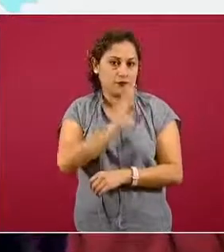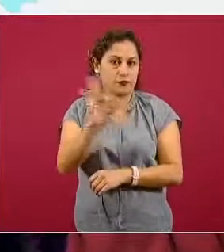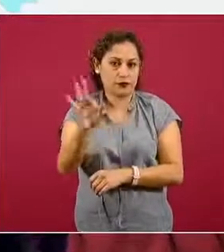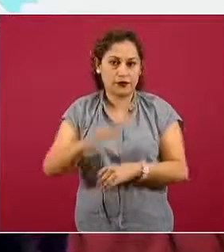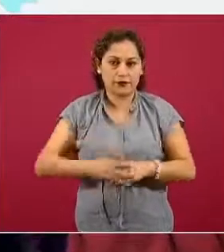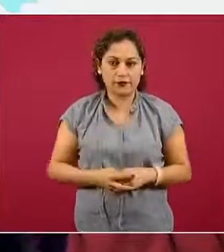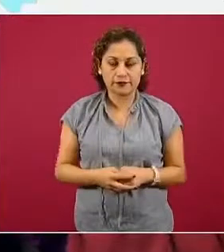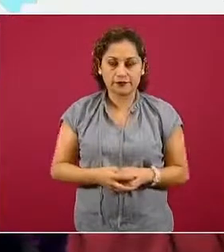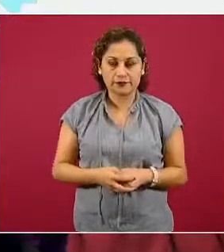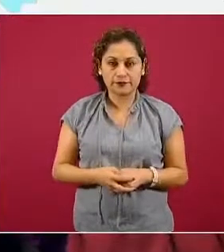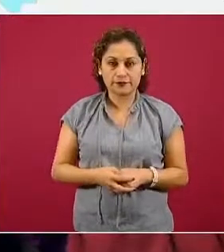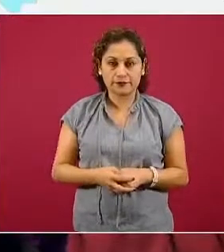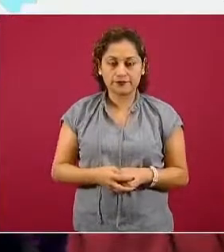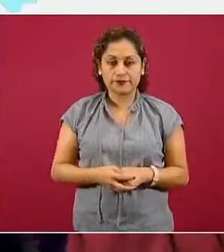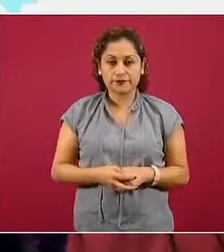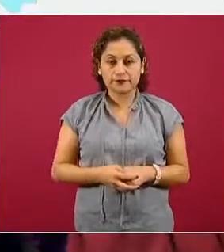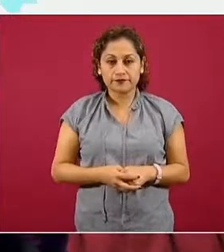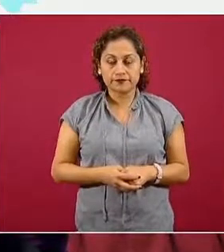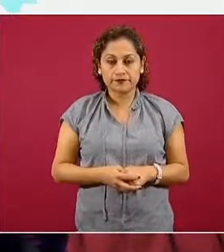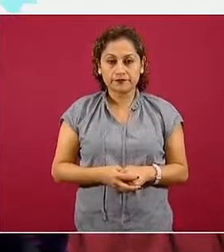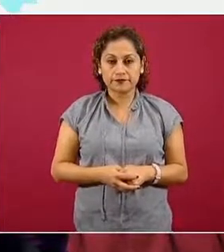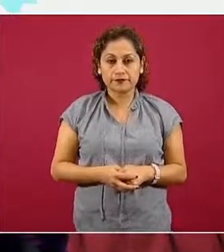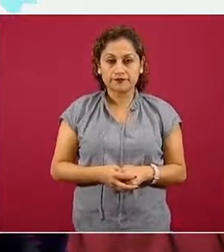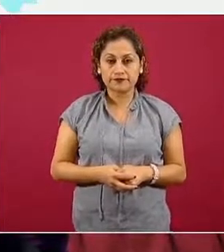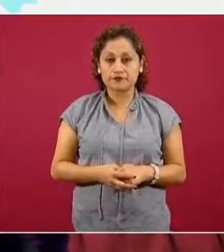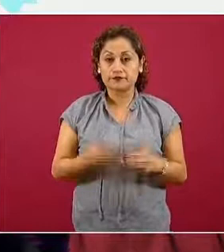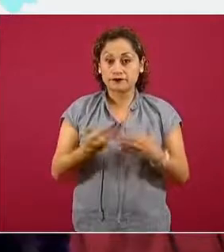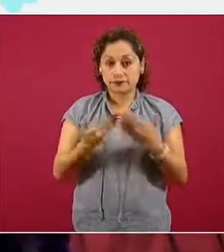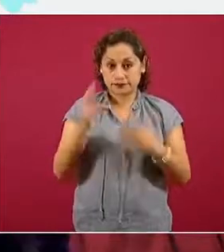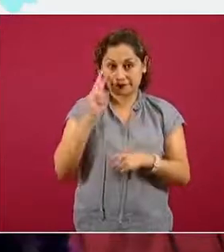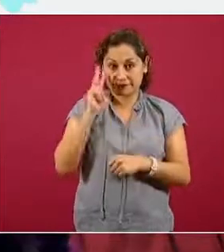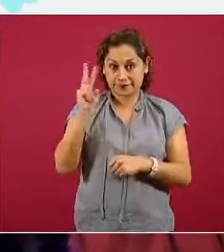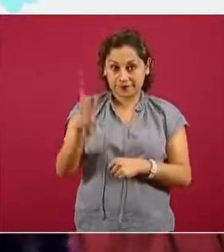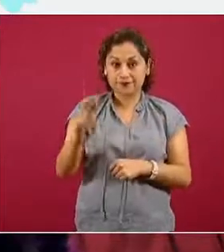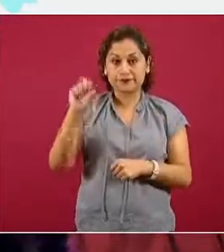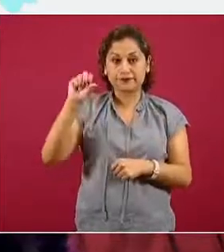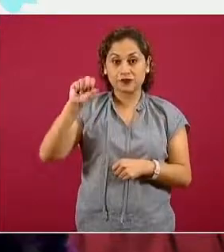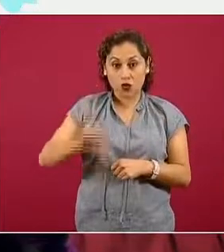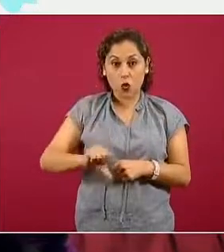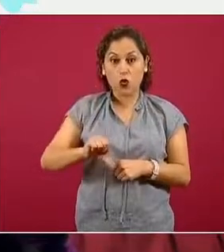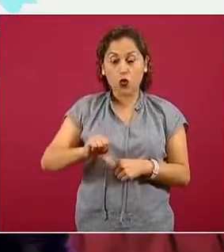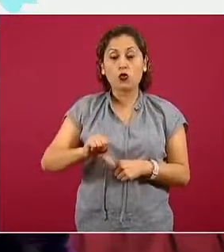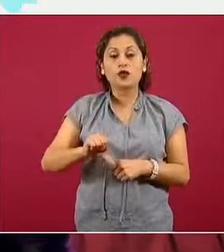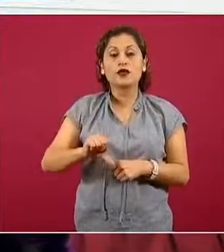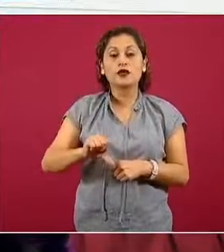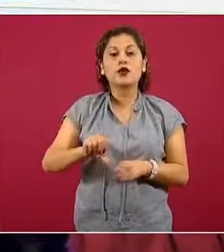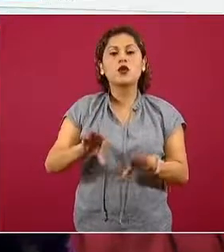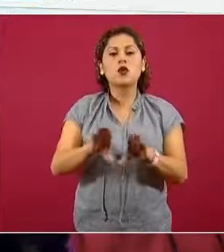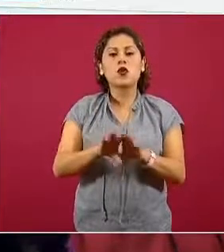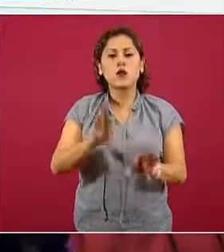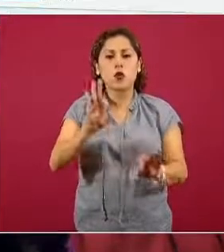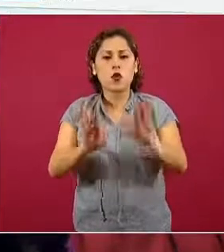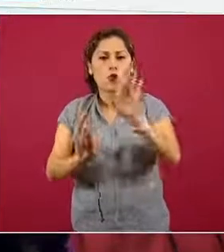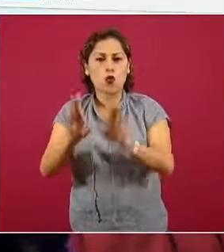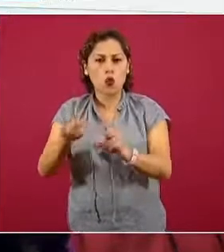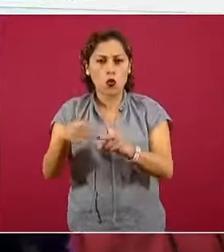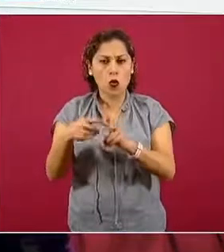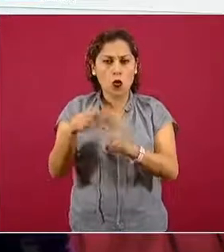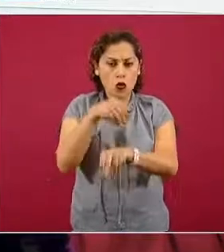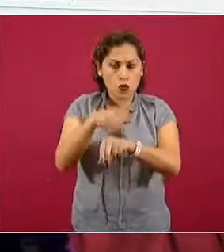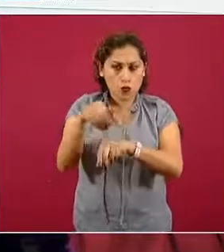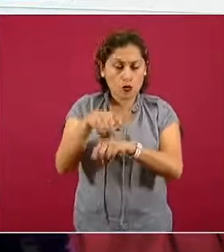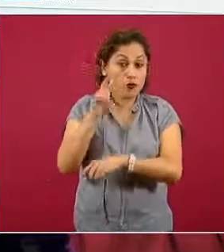lógicamente colores más bajos. Veamos para el día de hoy cómo están las estadísticas. Si vemos la siguiente